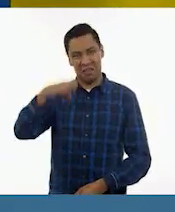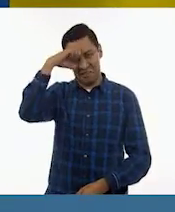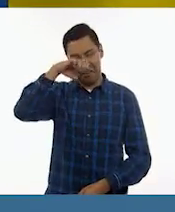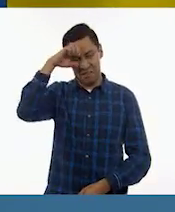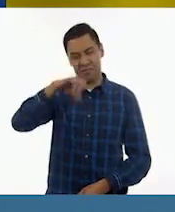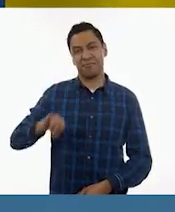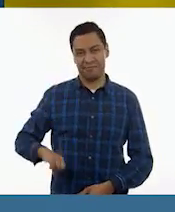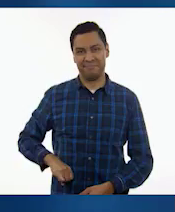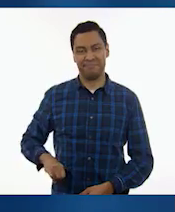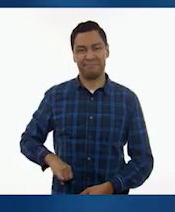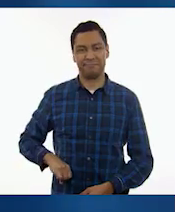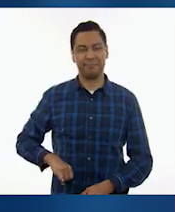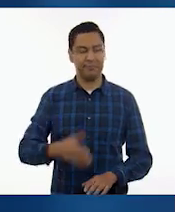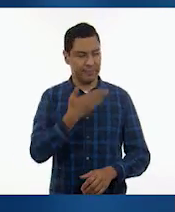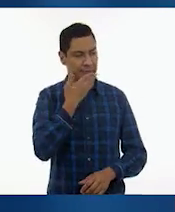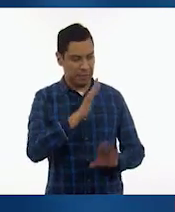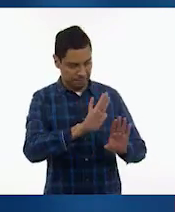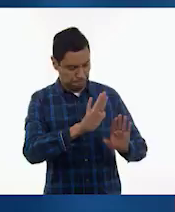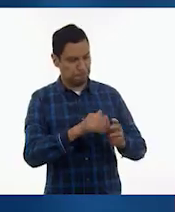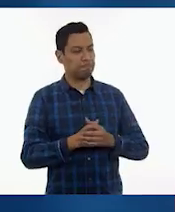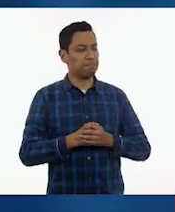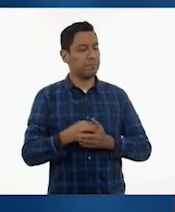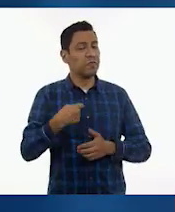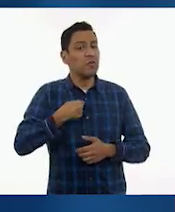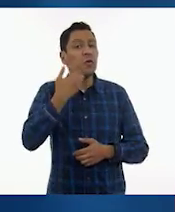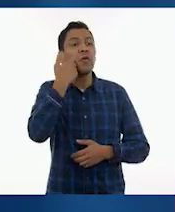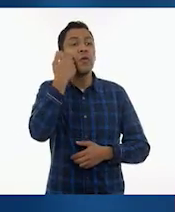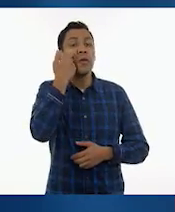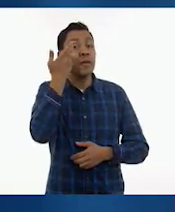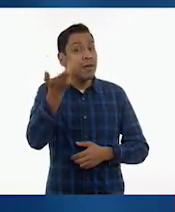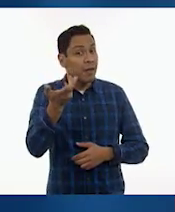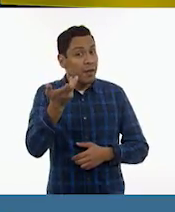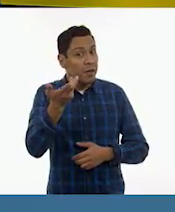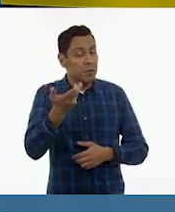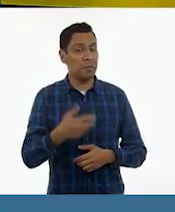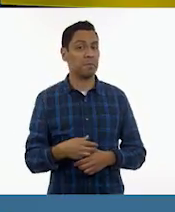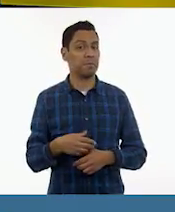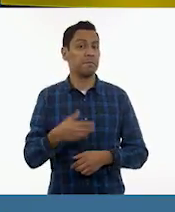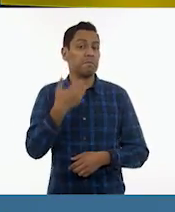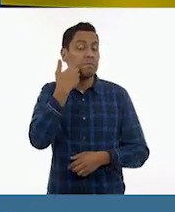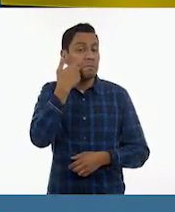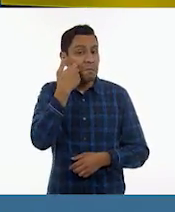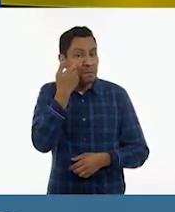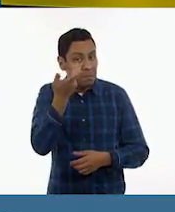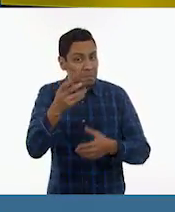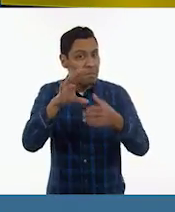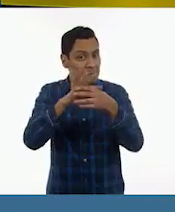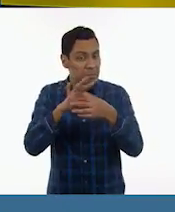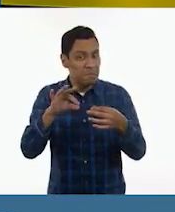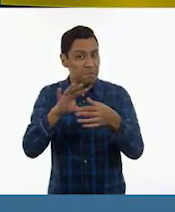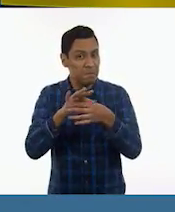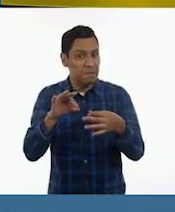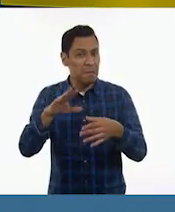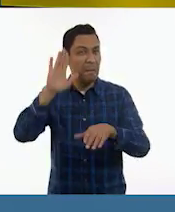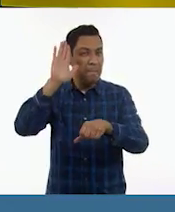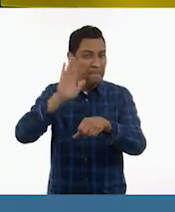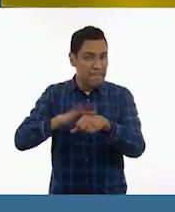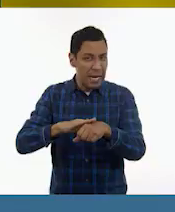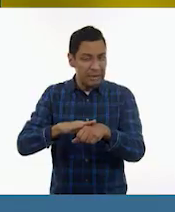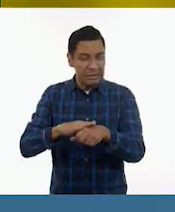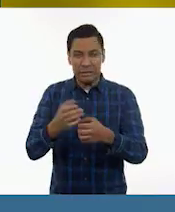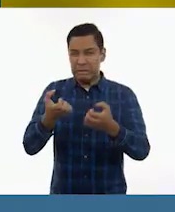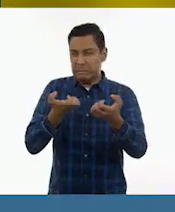muy interesante. Muy bien, pues yo quisiera que viéramos más acerca de lo que es el ensayo